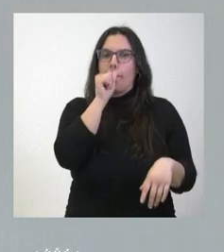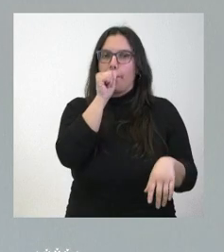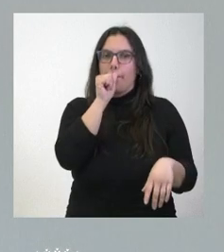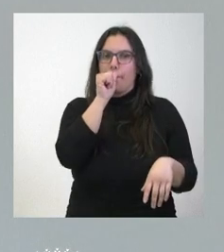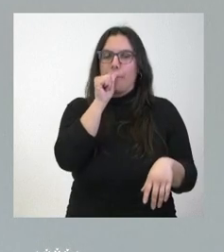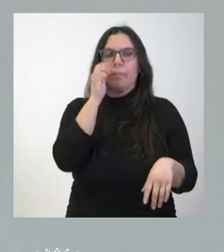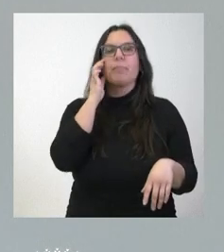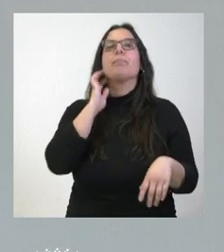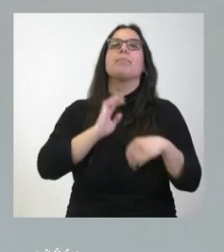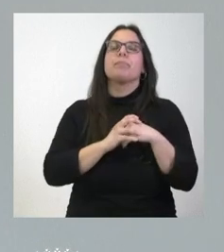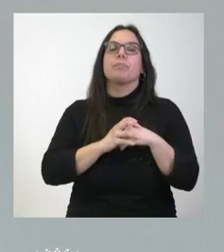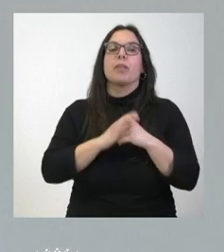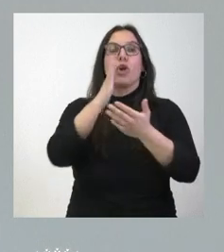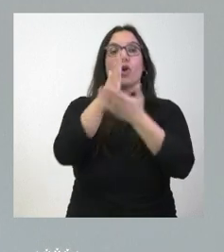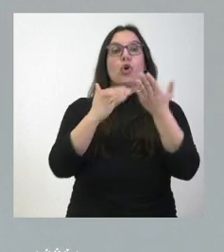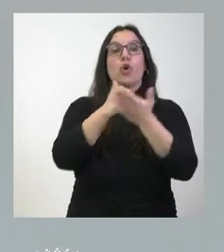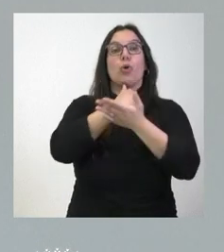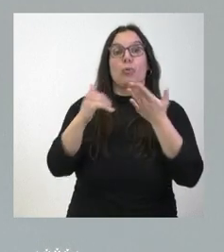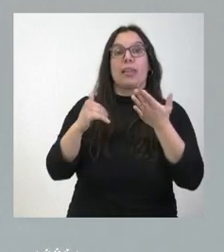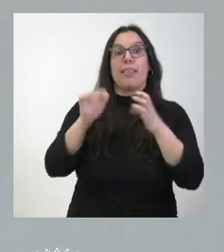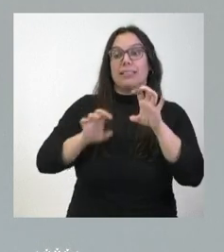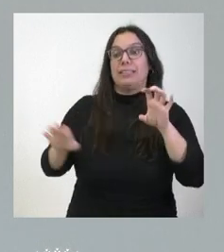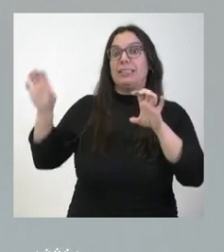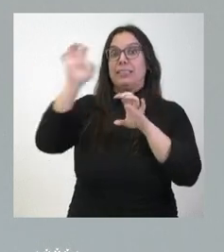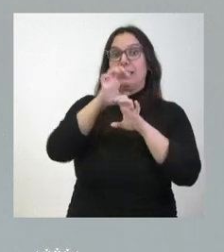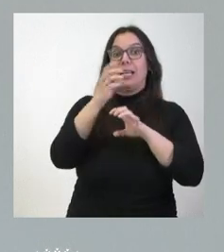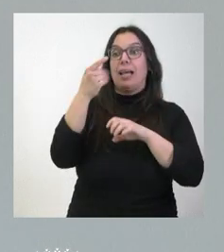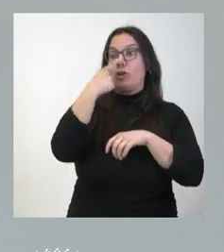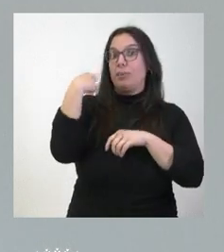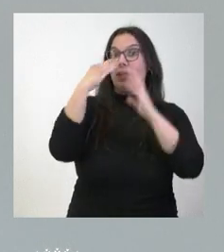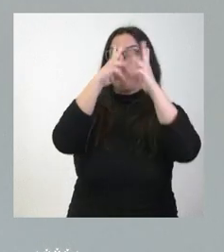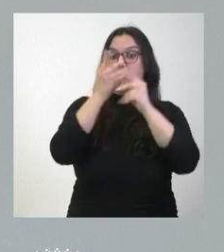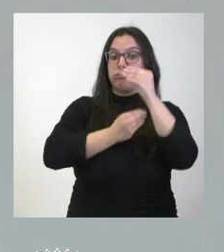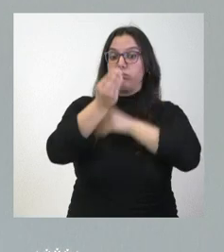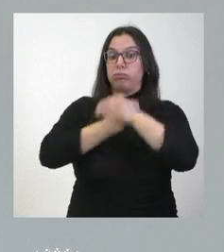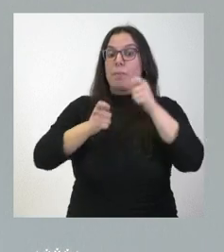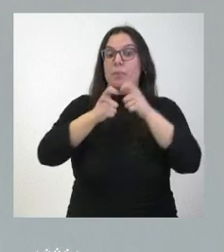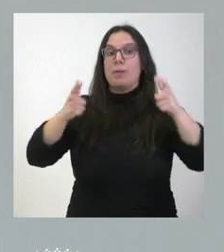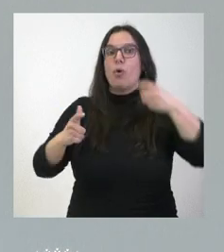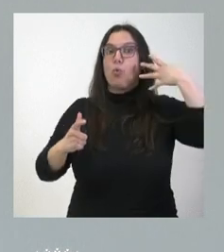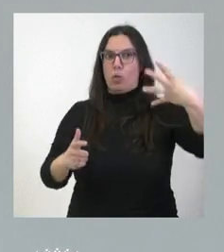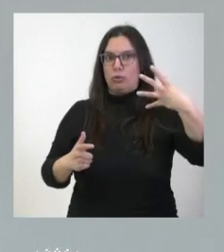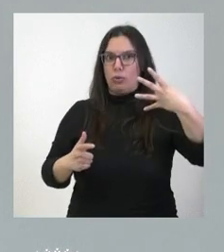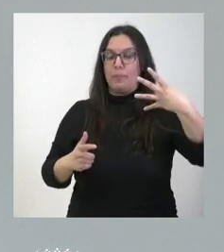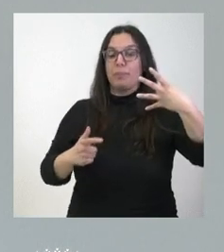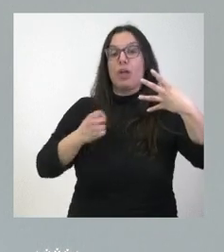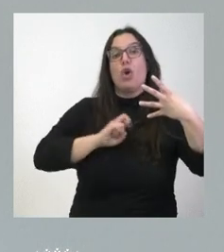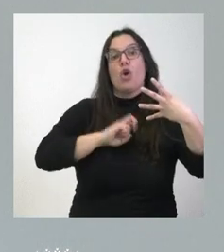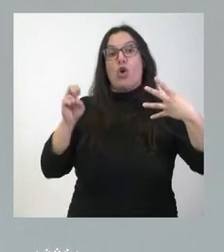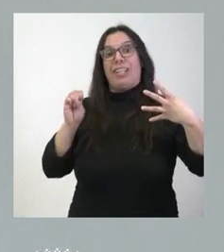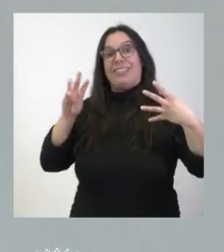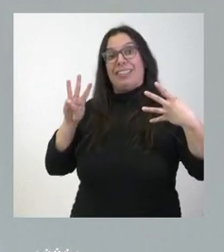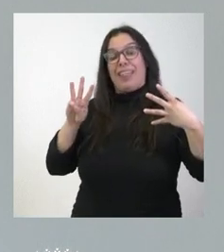Fuimos cuatro las comunidades autónomas donde aumentó la natalidad el año pasado y trece comunidades autónomas donde la